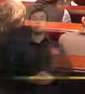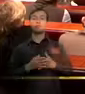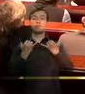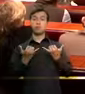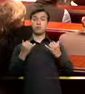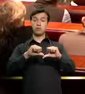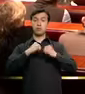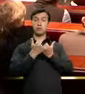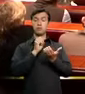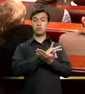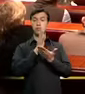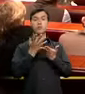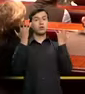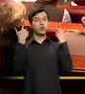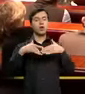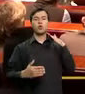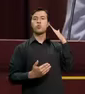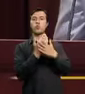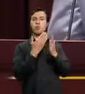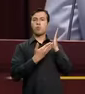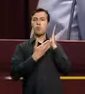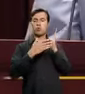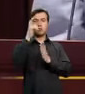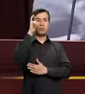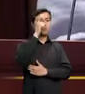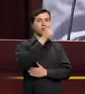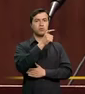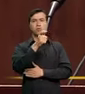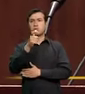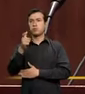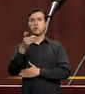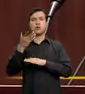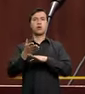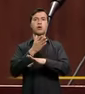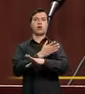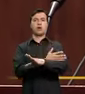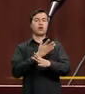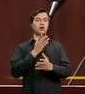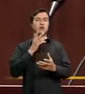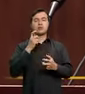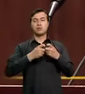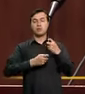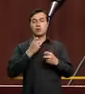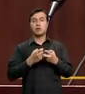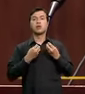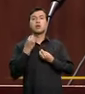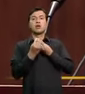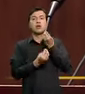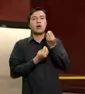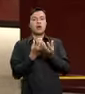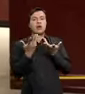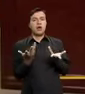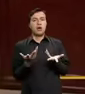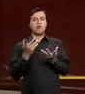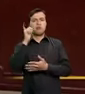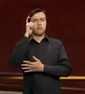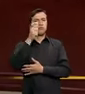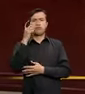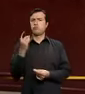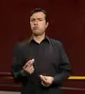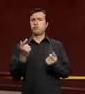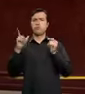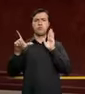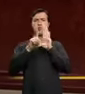La actual legislatura impuso el nuevo modelo de fiscalización que, lejos del escándalo mediático, fiscaliza de forma responsable las